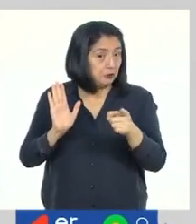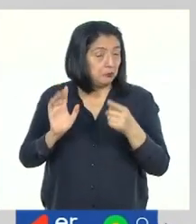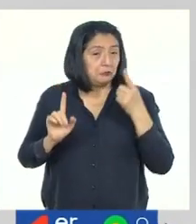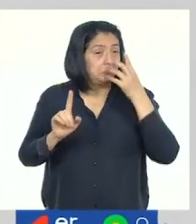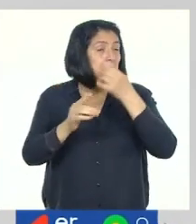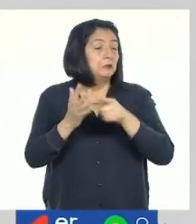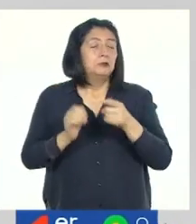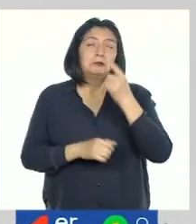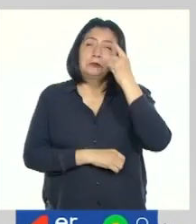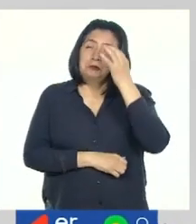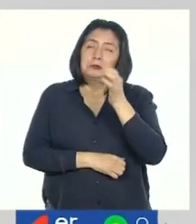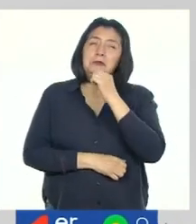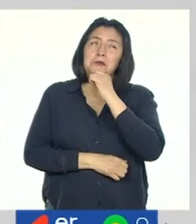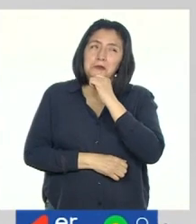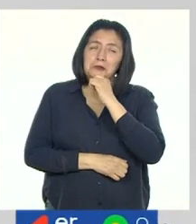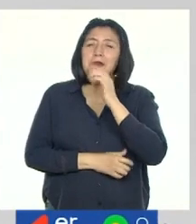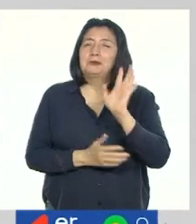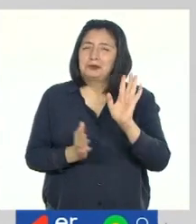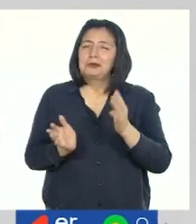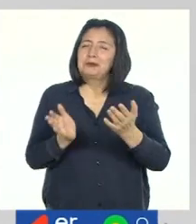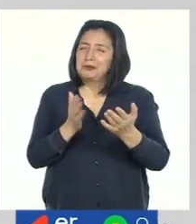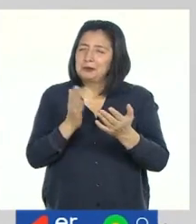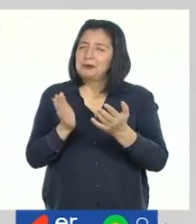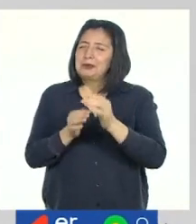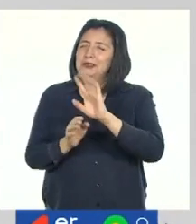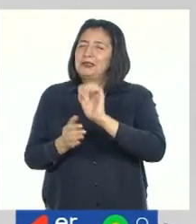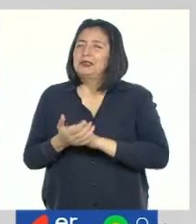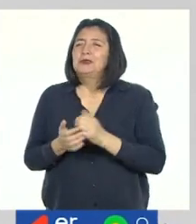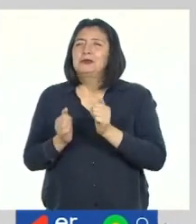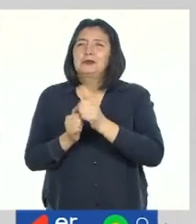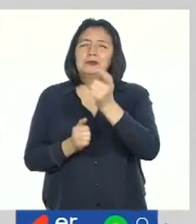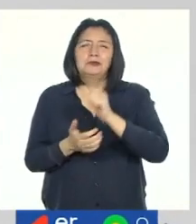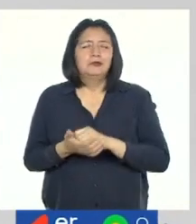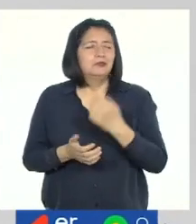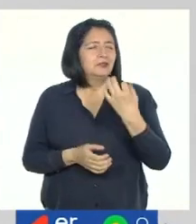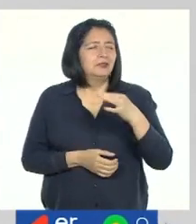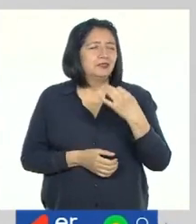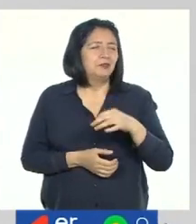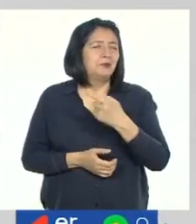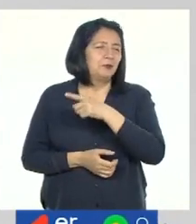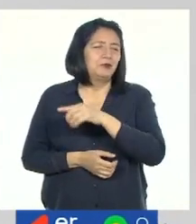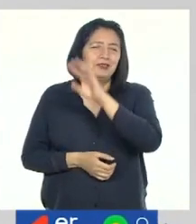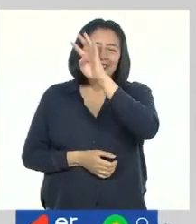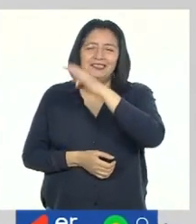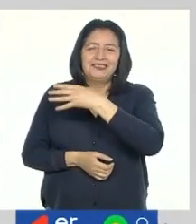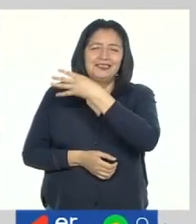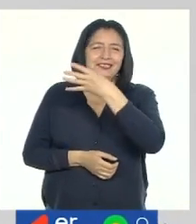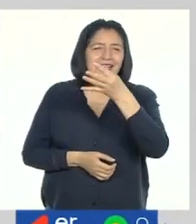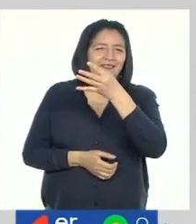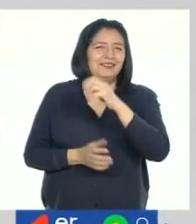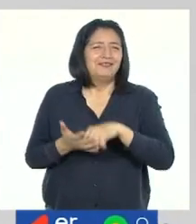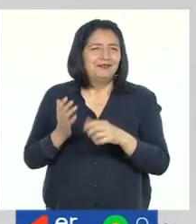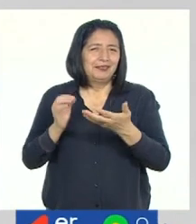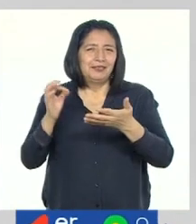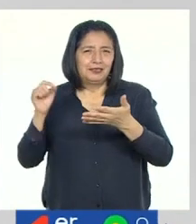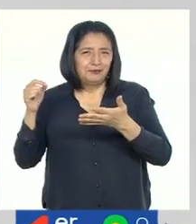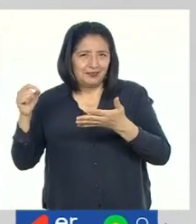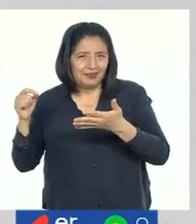reto, creo que podemos revisarlo junto a nuestra siempre útil tablita de revisión.